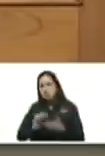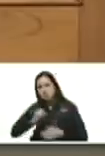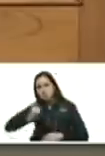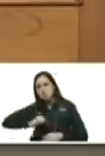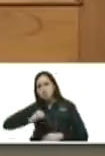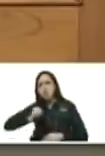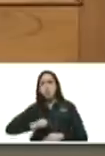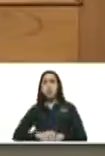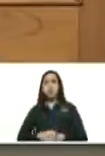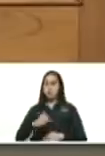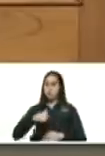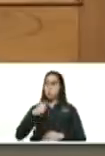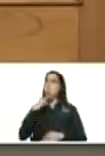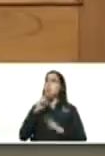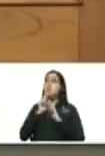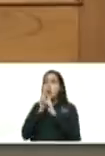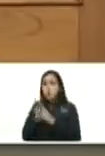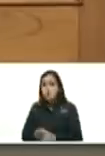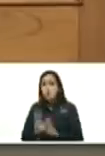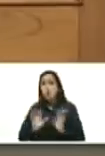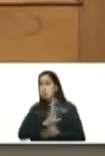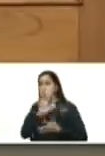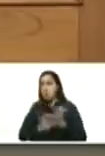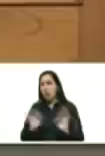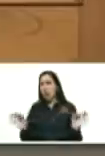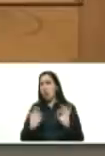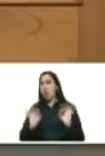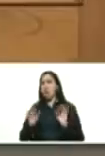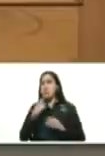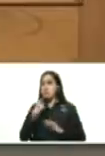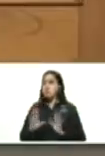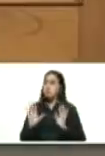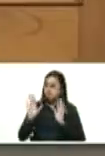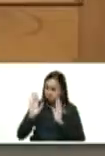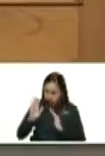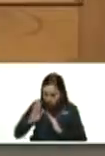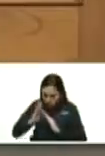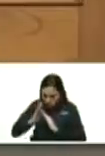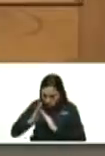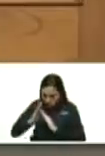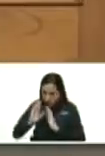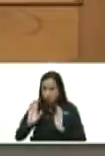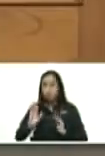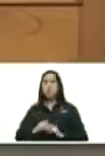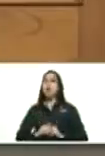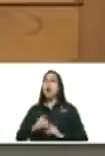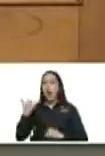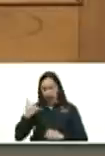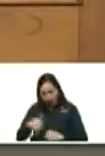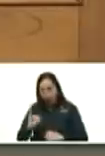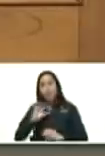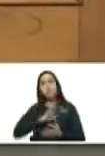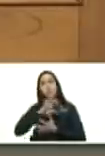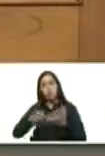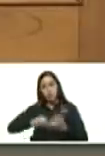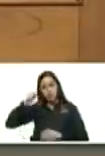y yo le dije pero eso no tiene problema me dijo él yo le dije mira Obama claro que tiene problema